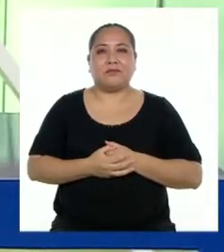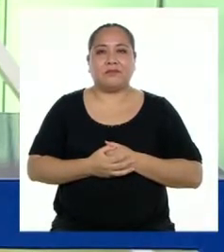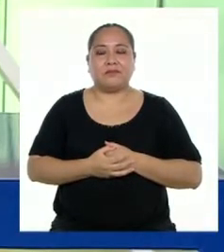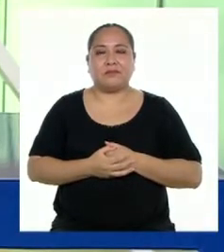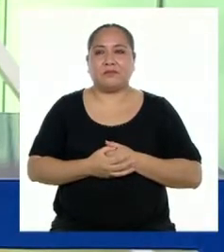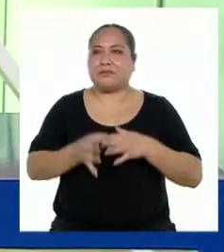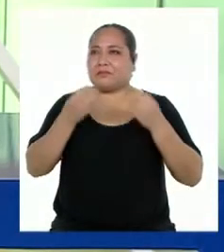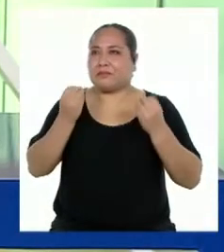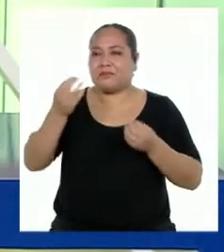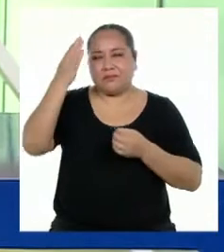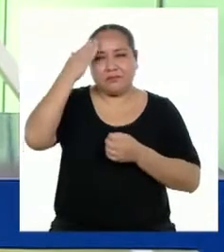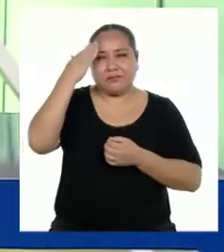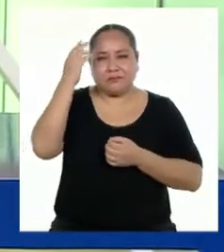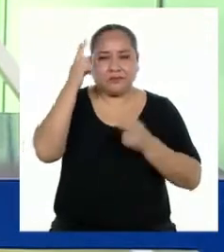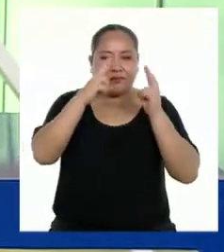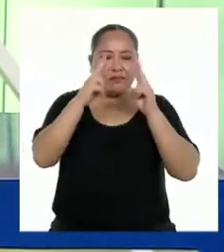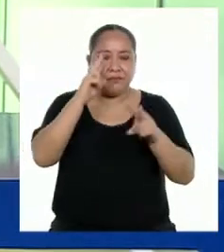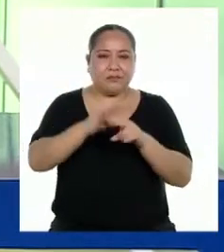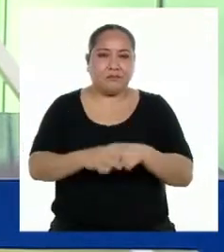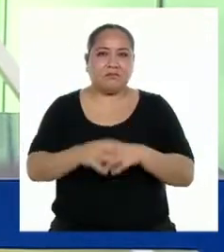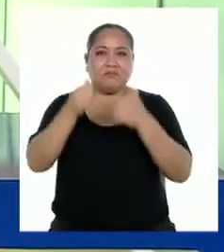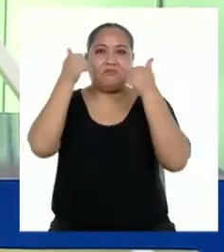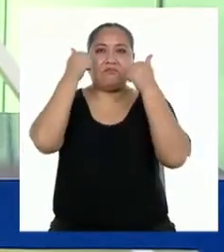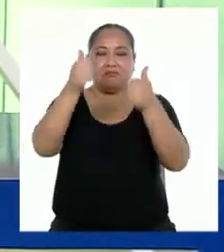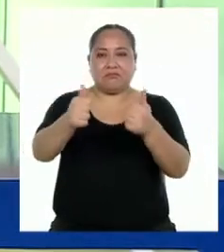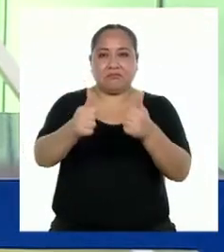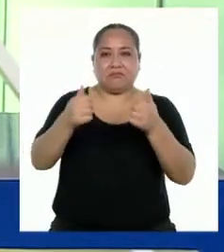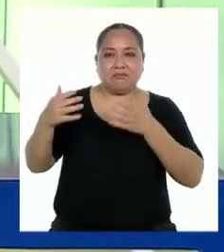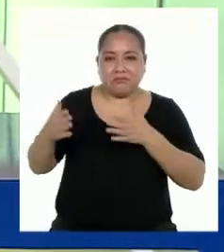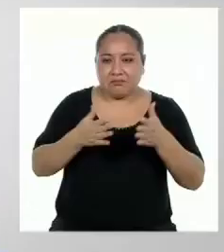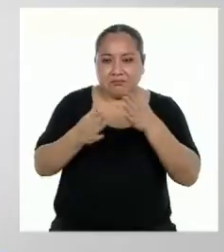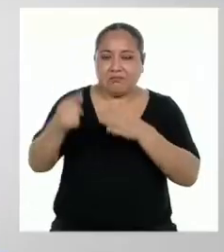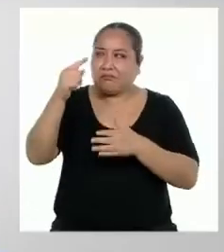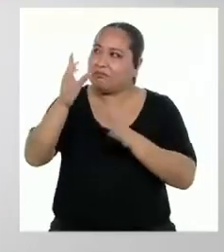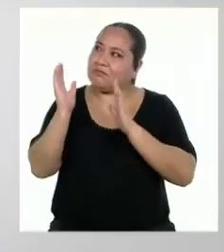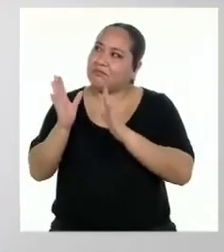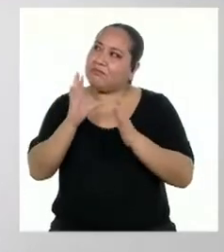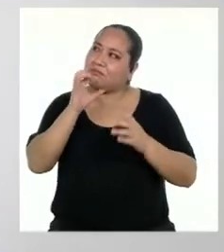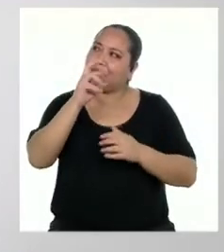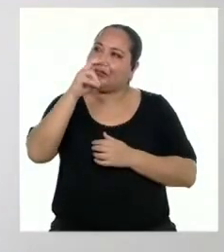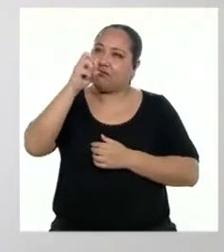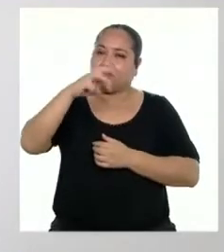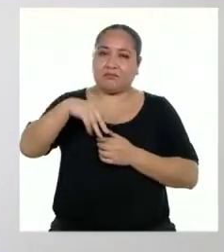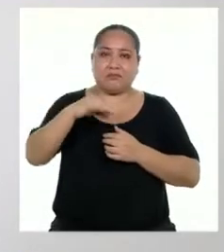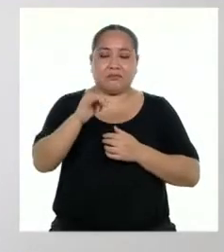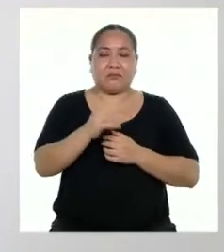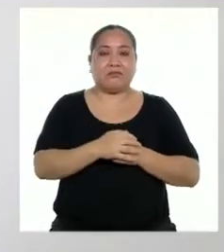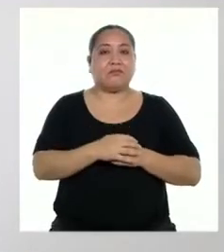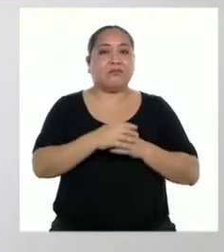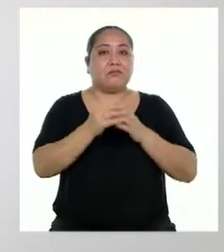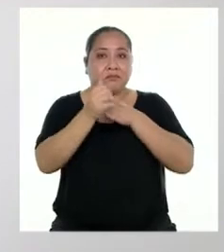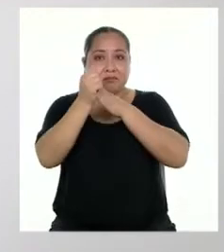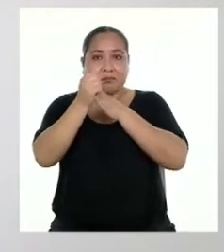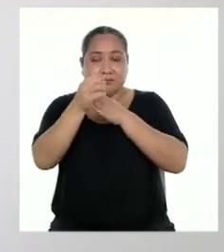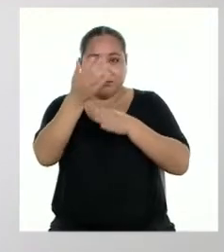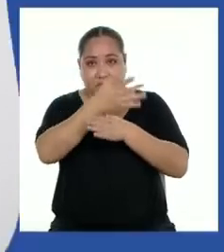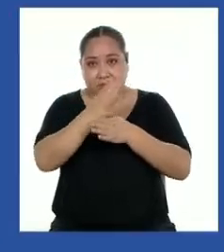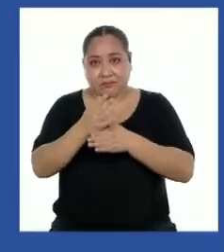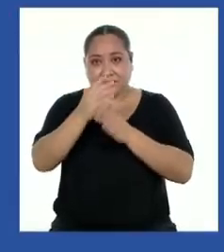¿Y cómo sabemos si vamos por un buen camino en la elaboración de la crónica? Te comparto una guía para la autoevaluación.